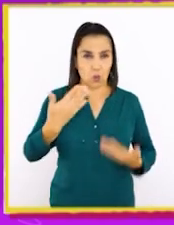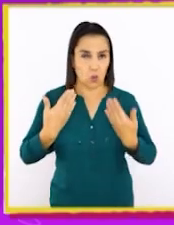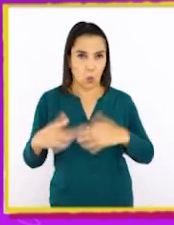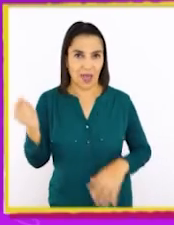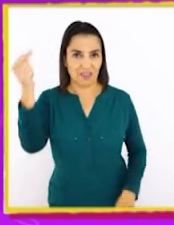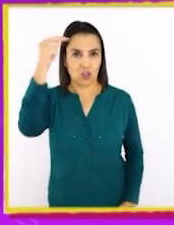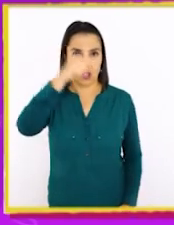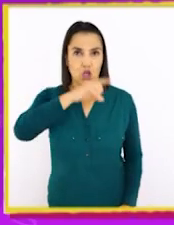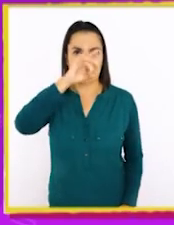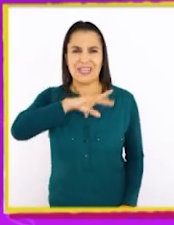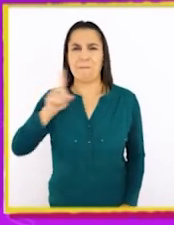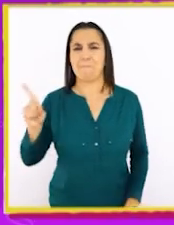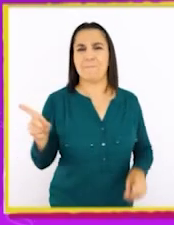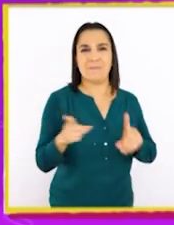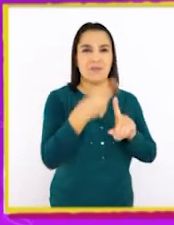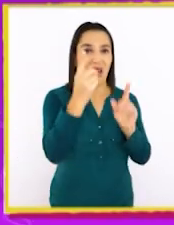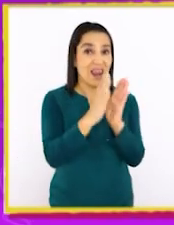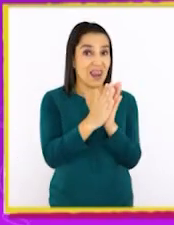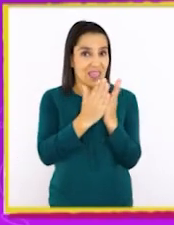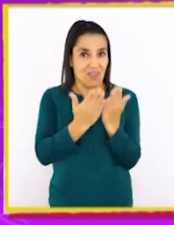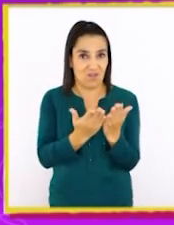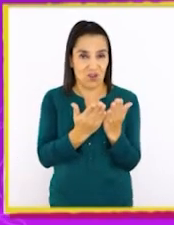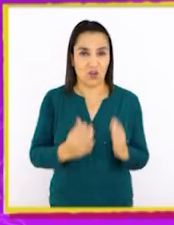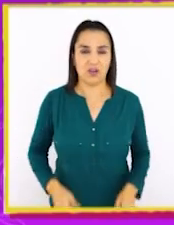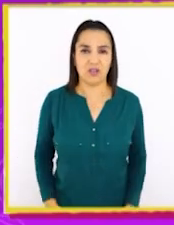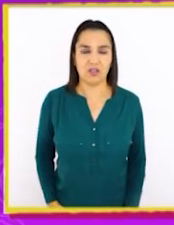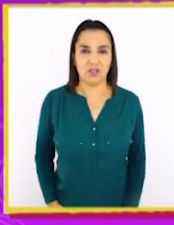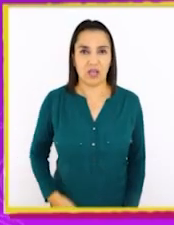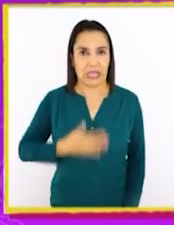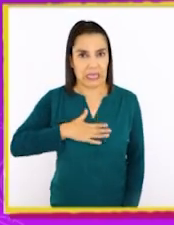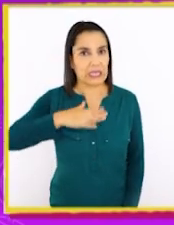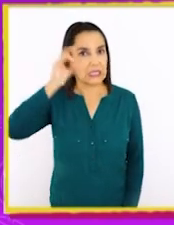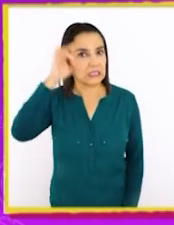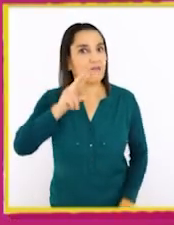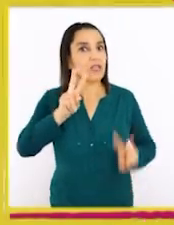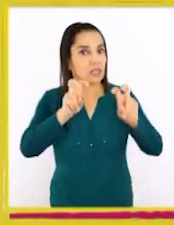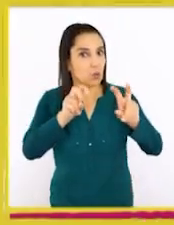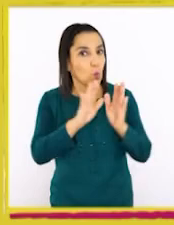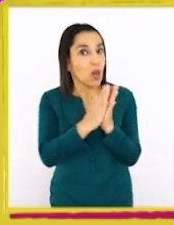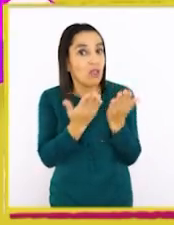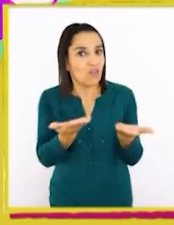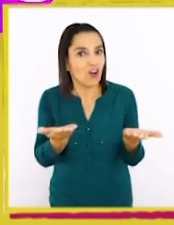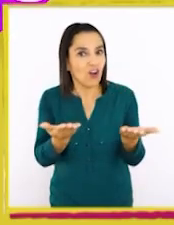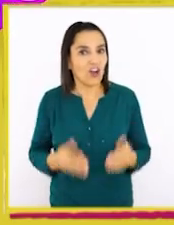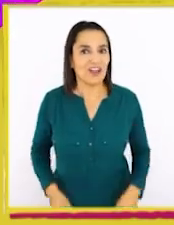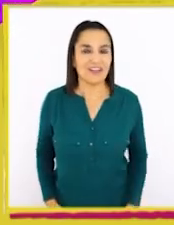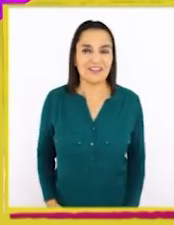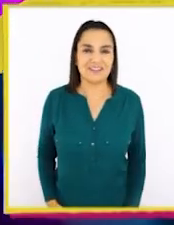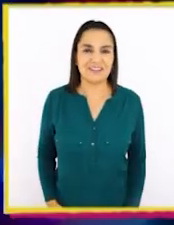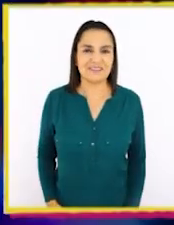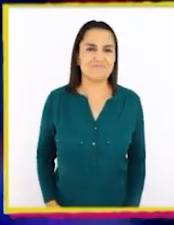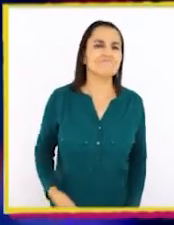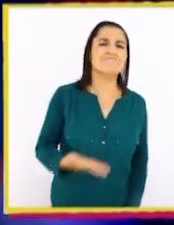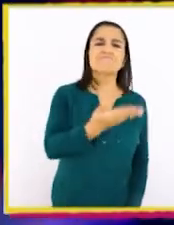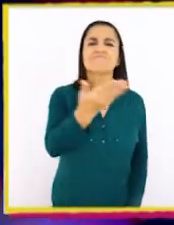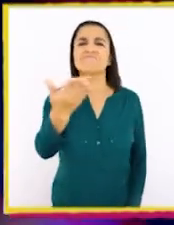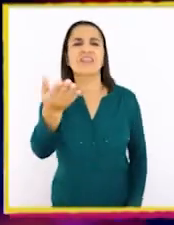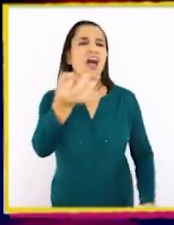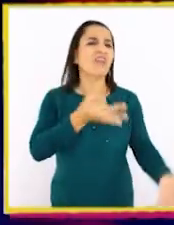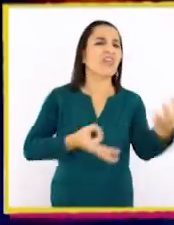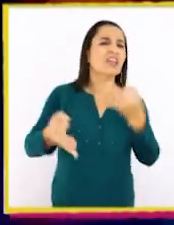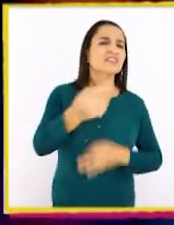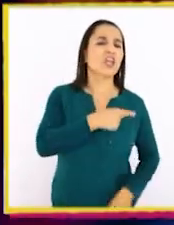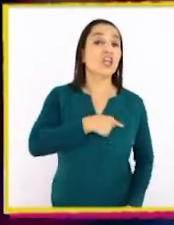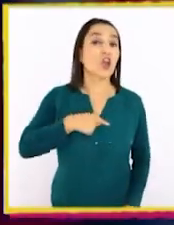llegó a Chile el primer libro... ¿Quieren saber cómo se llamaba? Escucho varios nombres.